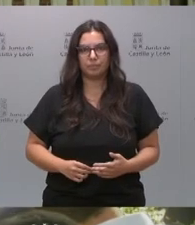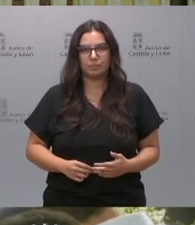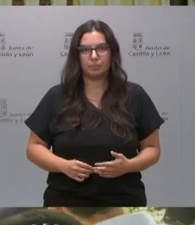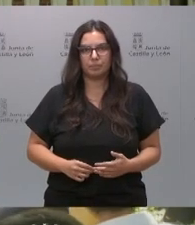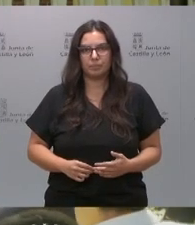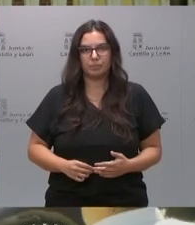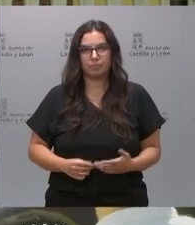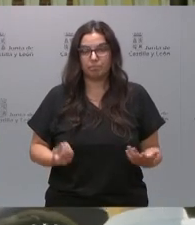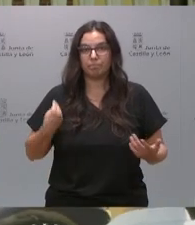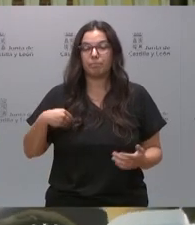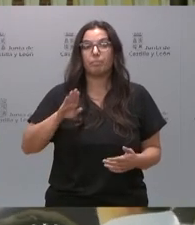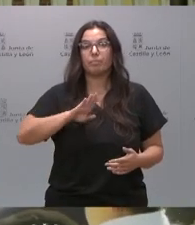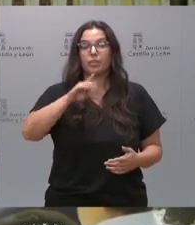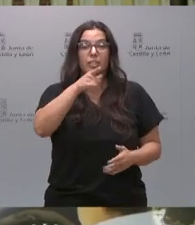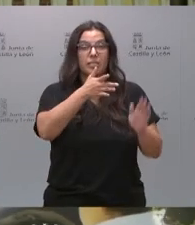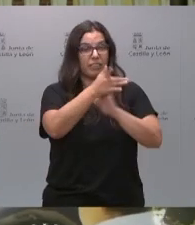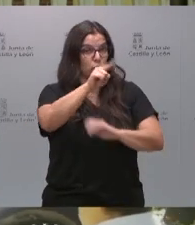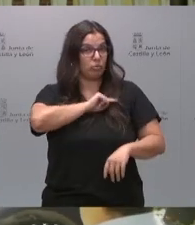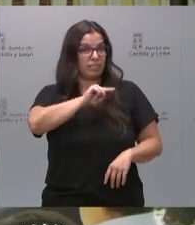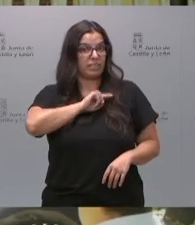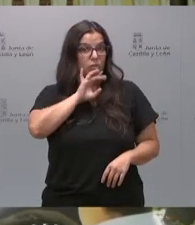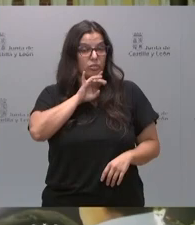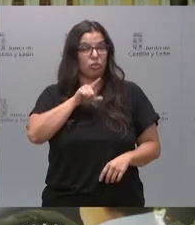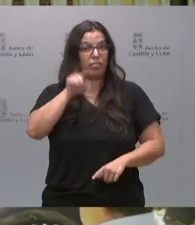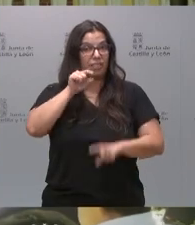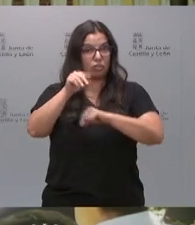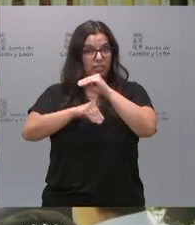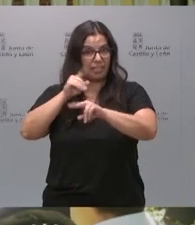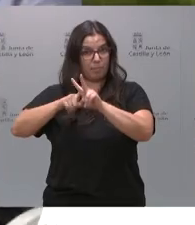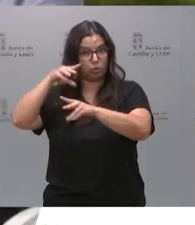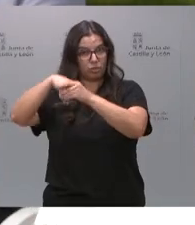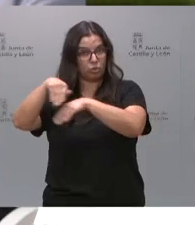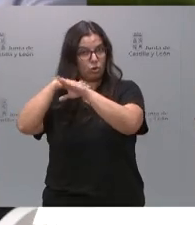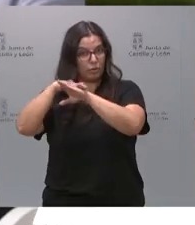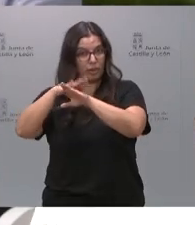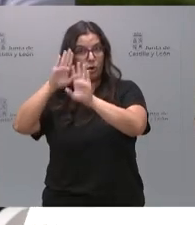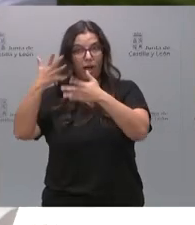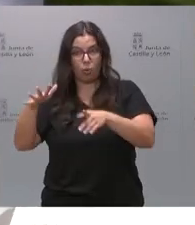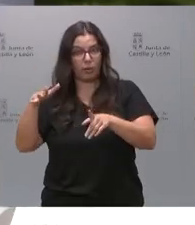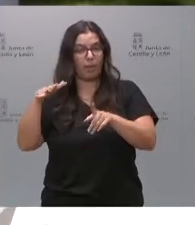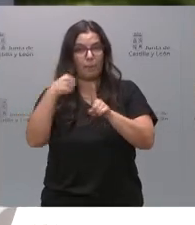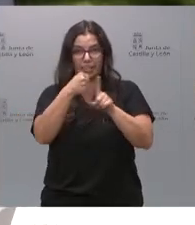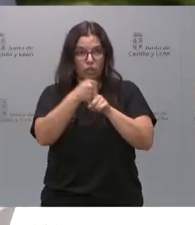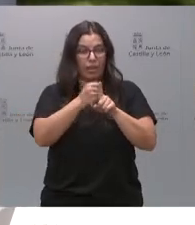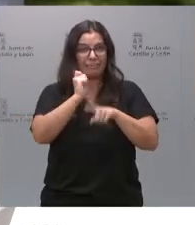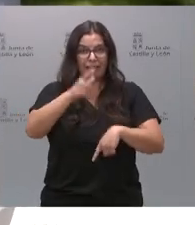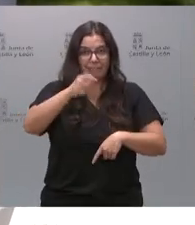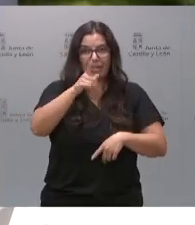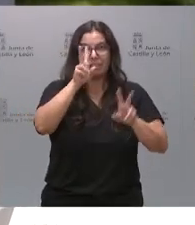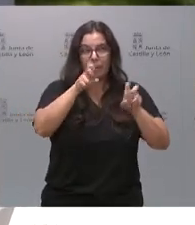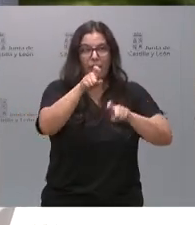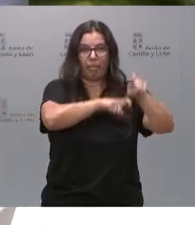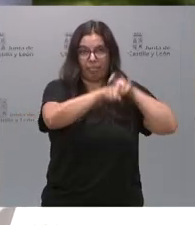ahora nada que usted se siente satisfecho con las decisiones que ha tomado Vox y que les han obligado continuamente a dar marcha atrás como el tema